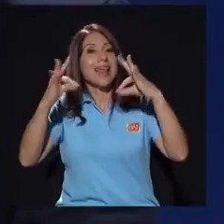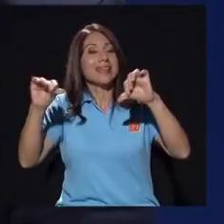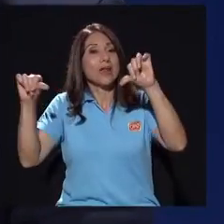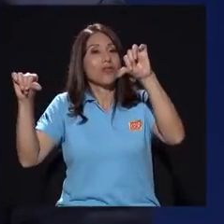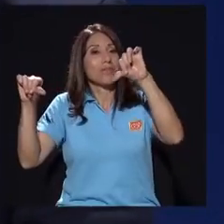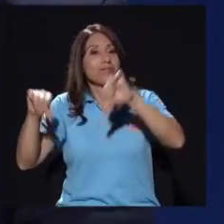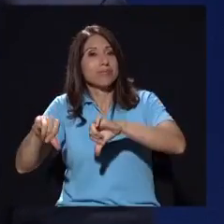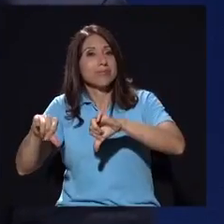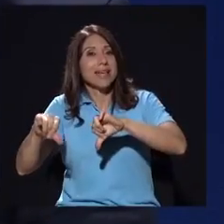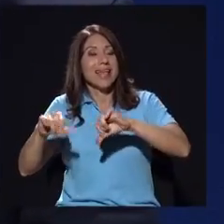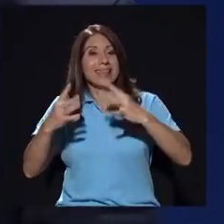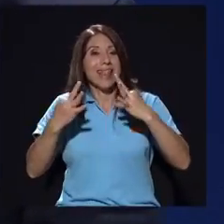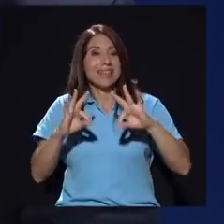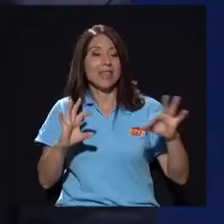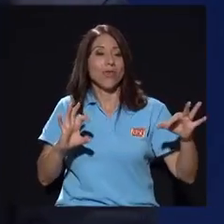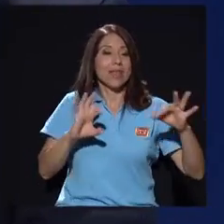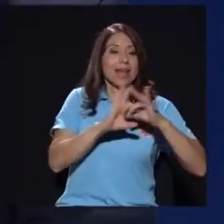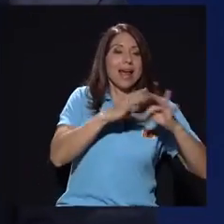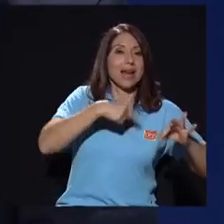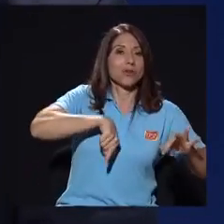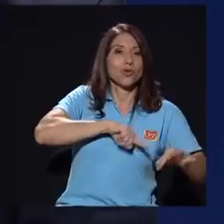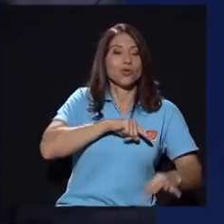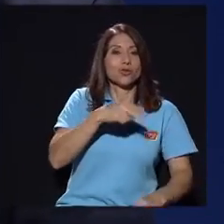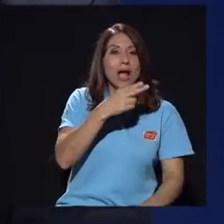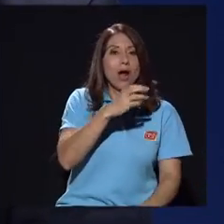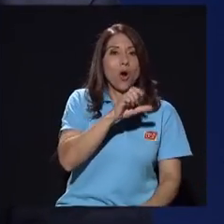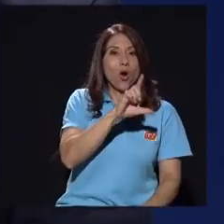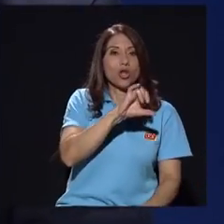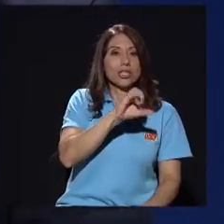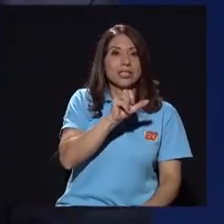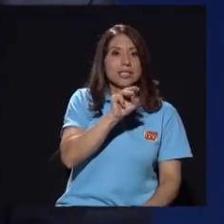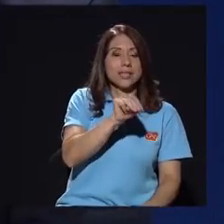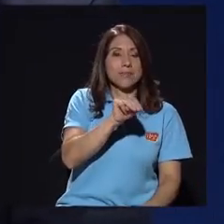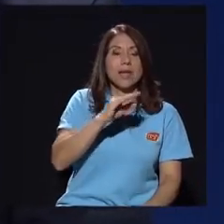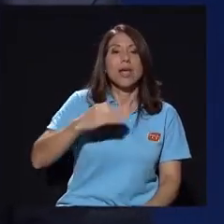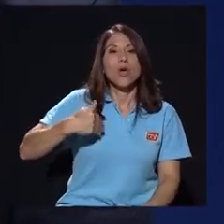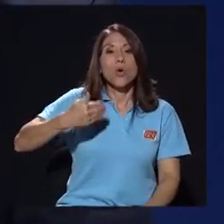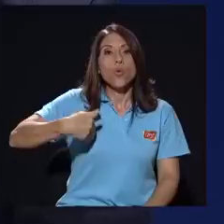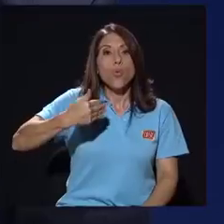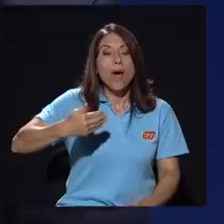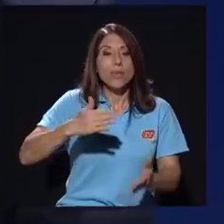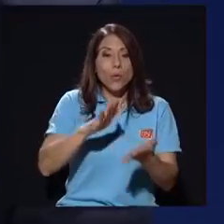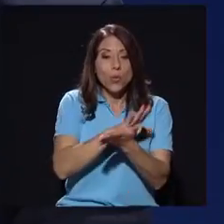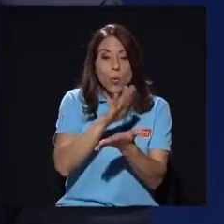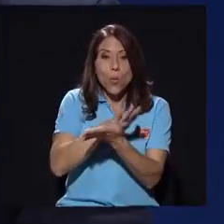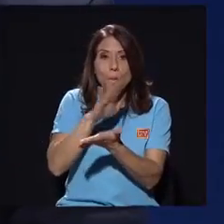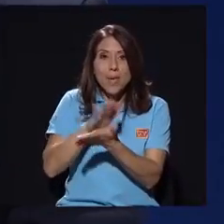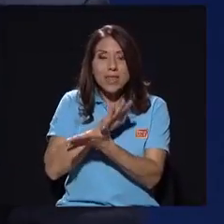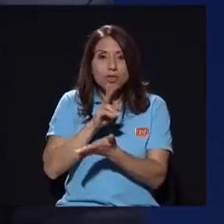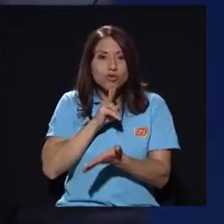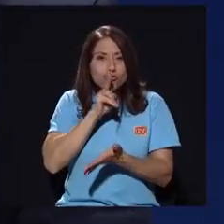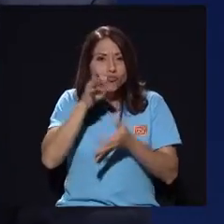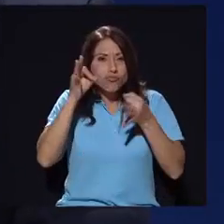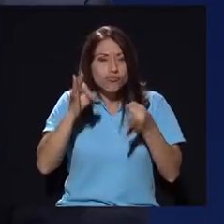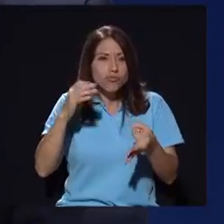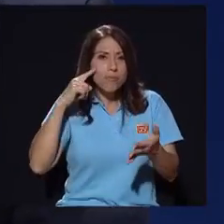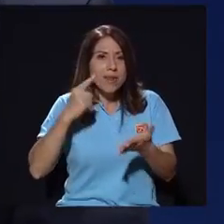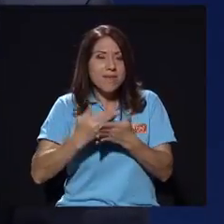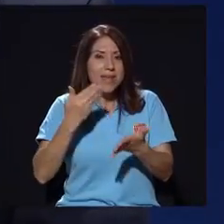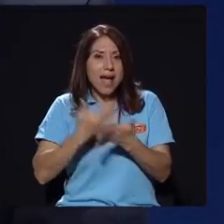ligarnos a Holstein cuando los documentos verídicos verificables